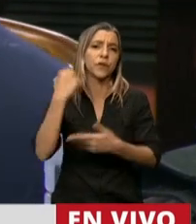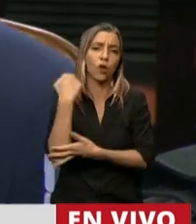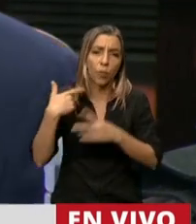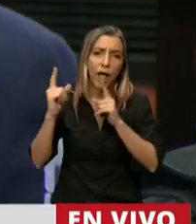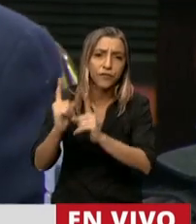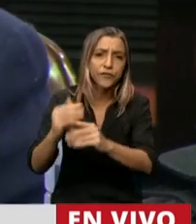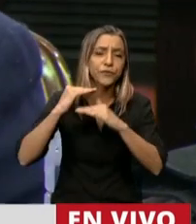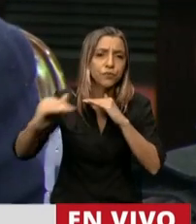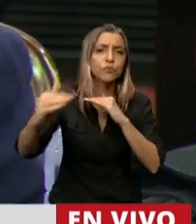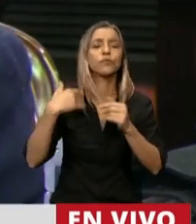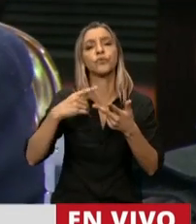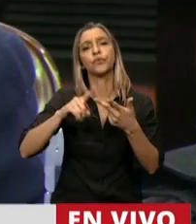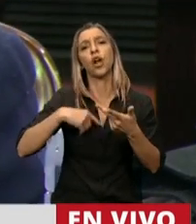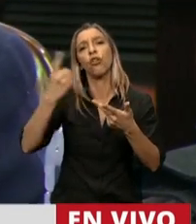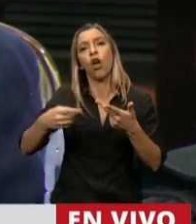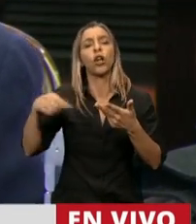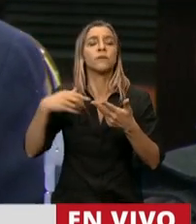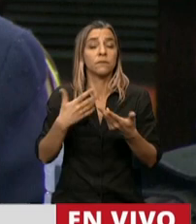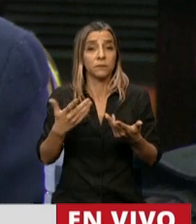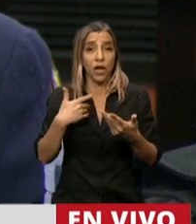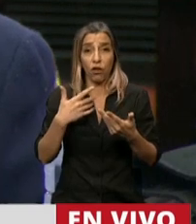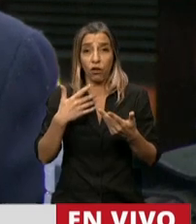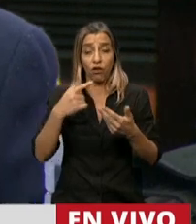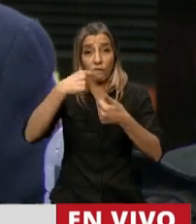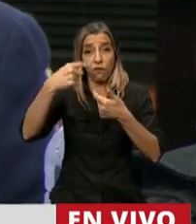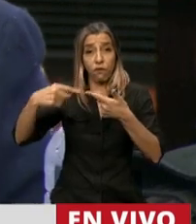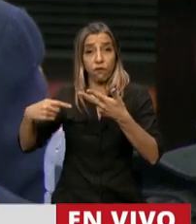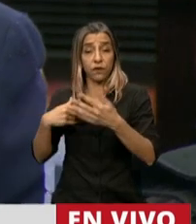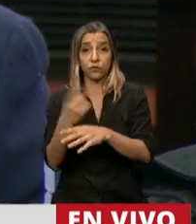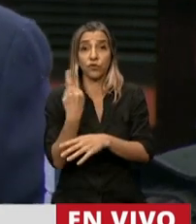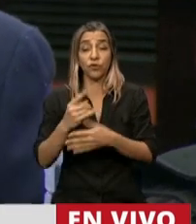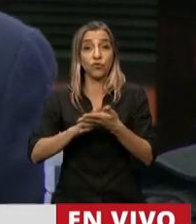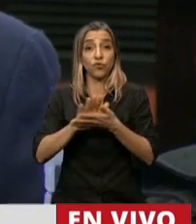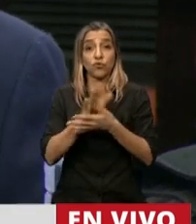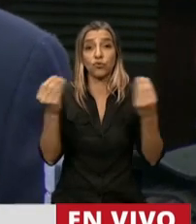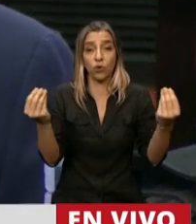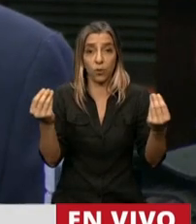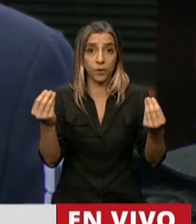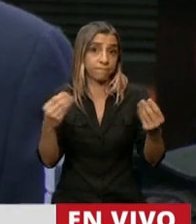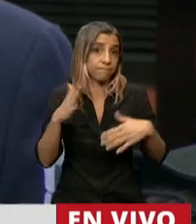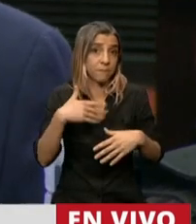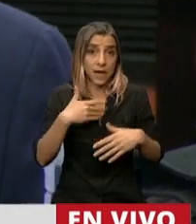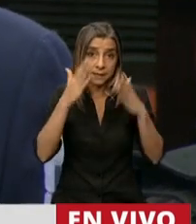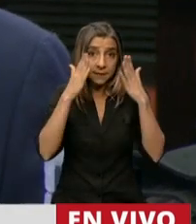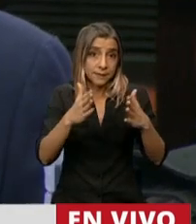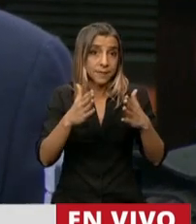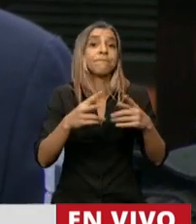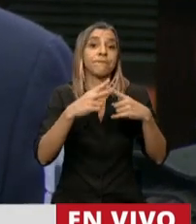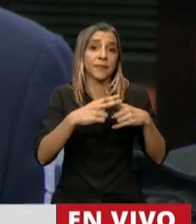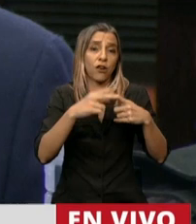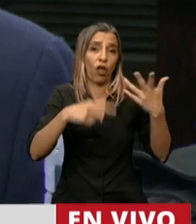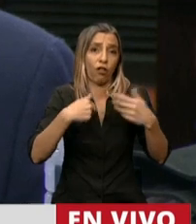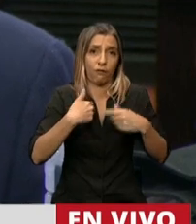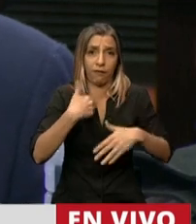restricción externa, se resuelven con una economía del conocimiento que fuera el triple de lo que es. Y lo más triste